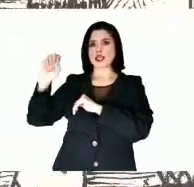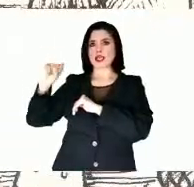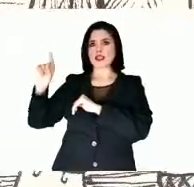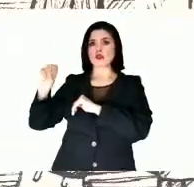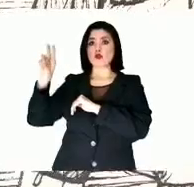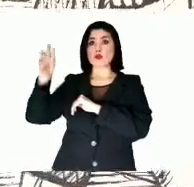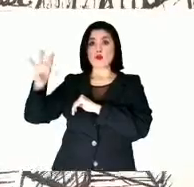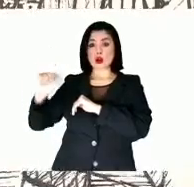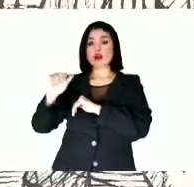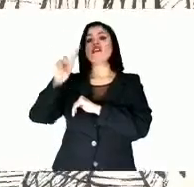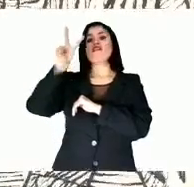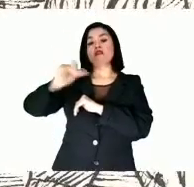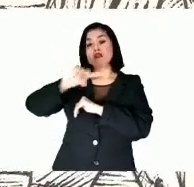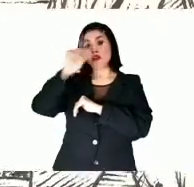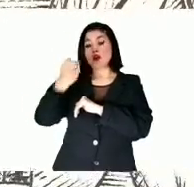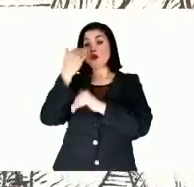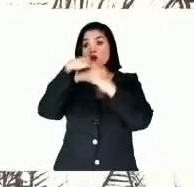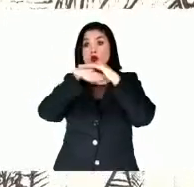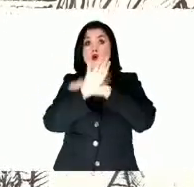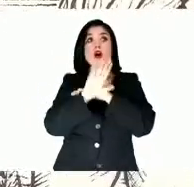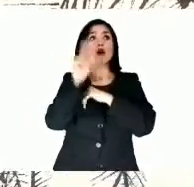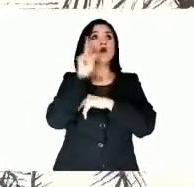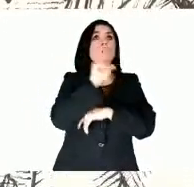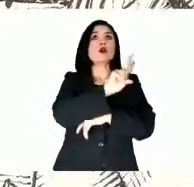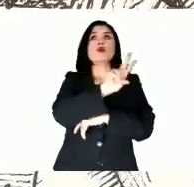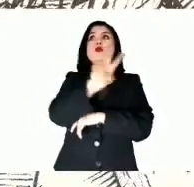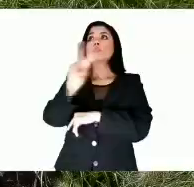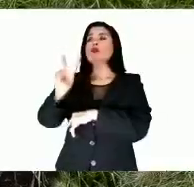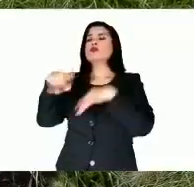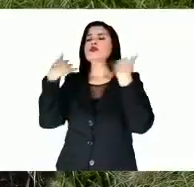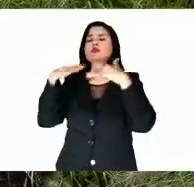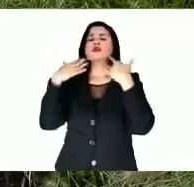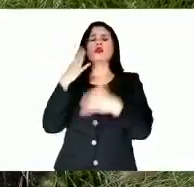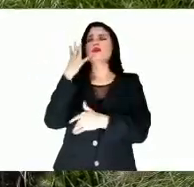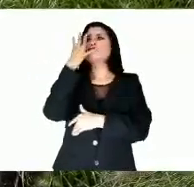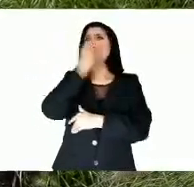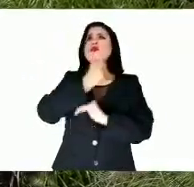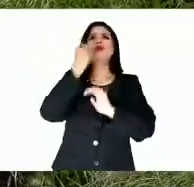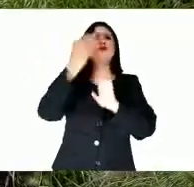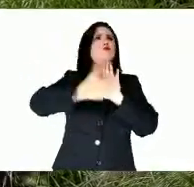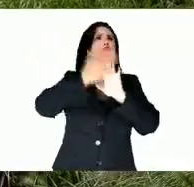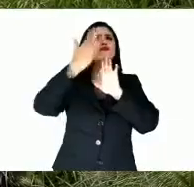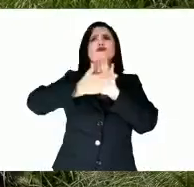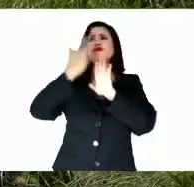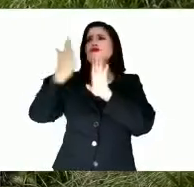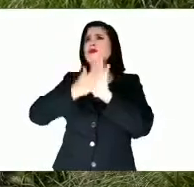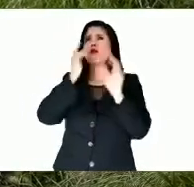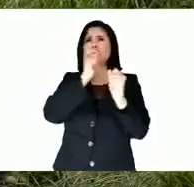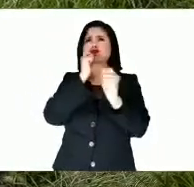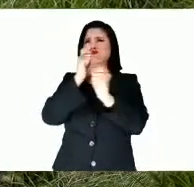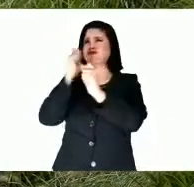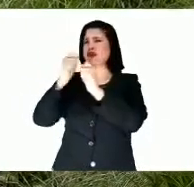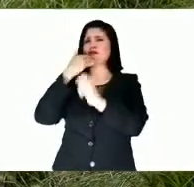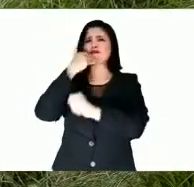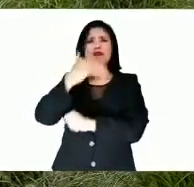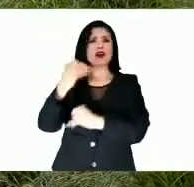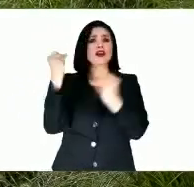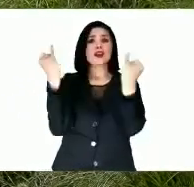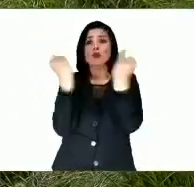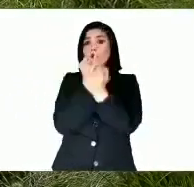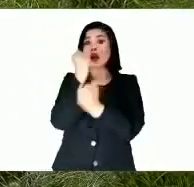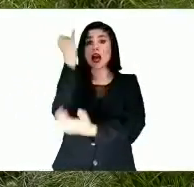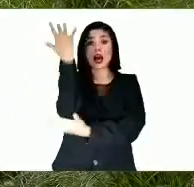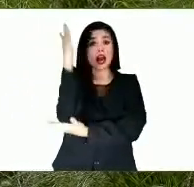manera de los palacios donde nos aposentaron de cuán grande si bien labrado ser de cantería muy prima y la madera de cedros